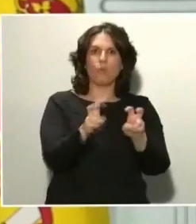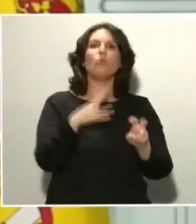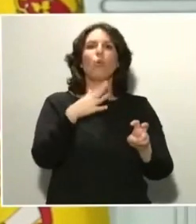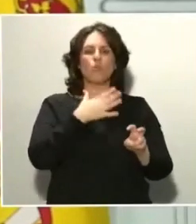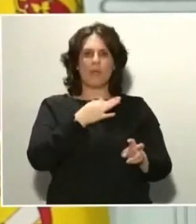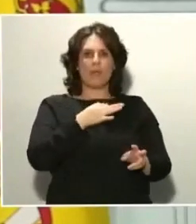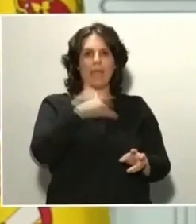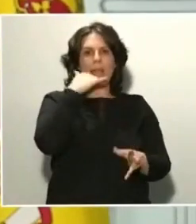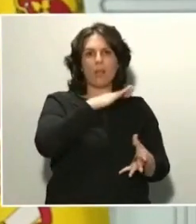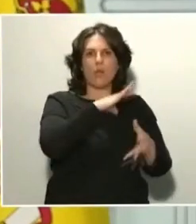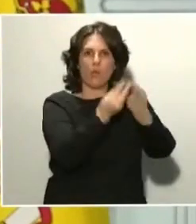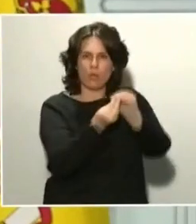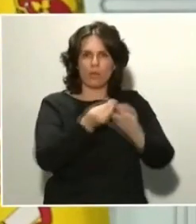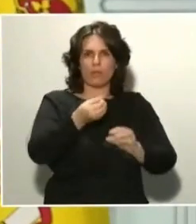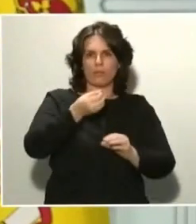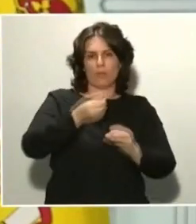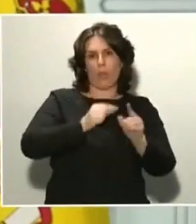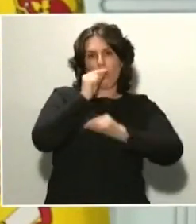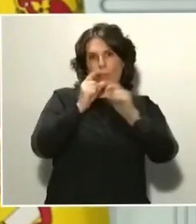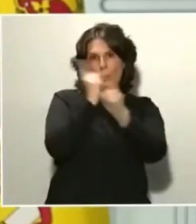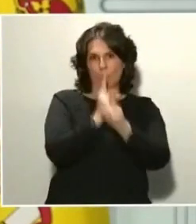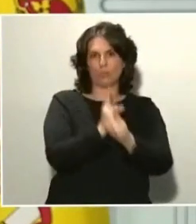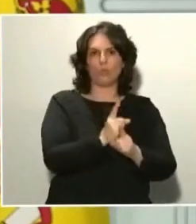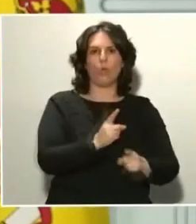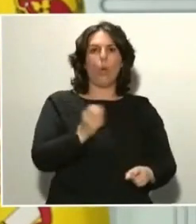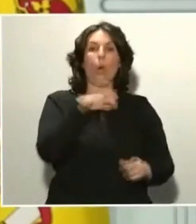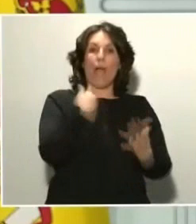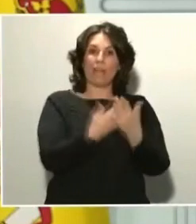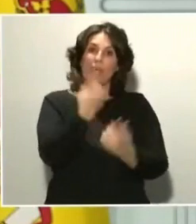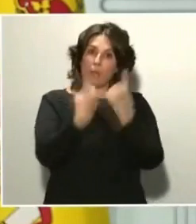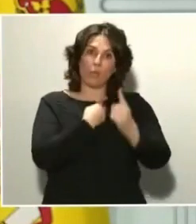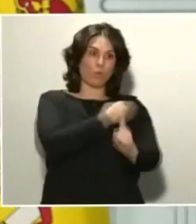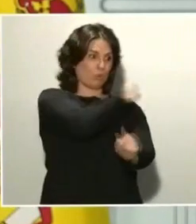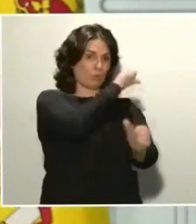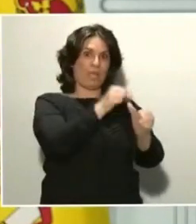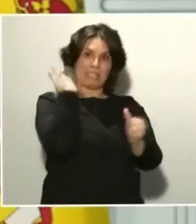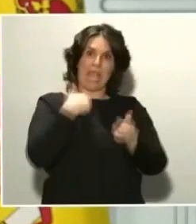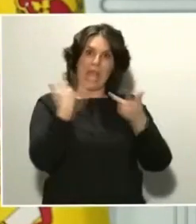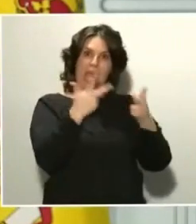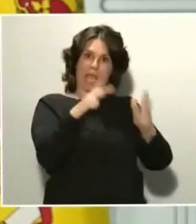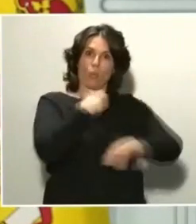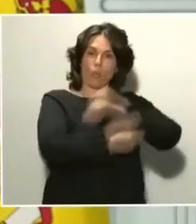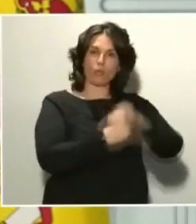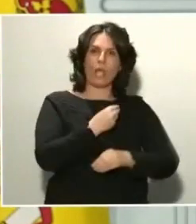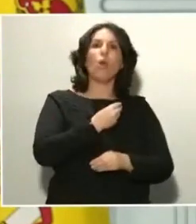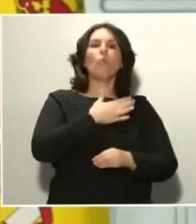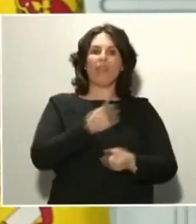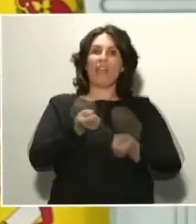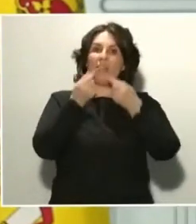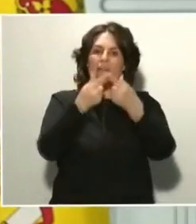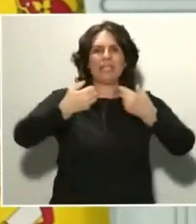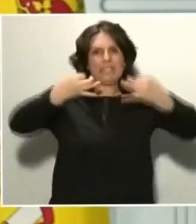incluso qué medicamentos ya conocidos y autorizados pueden ser administrados, siendo seguros y logrando resultados